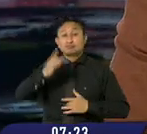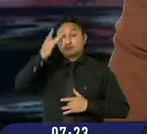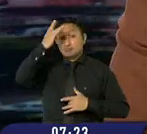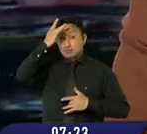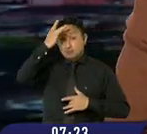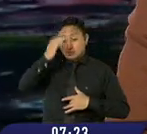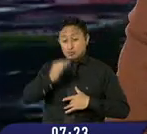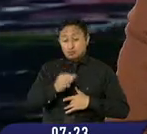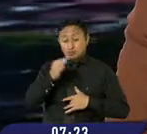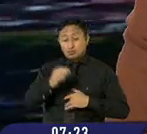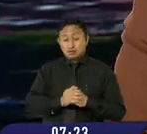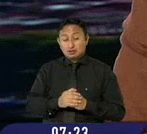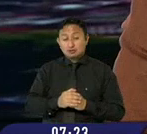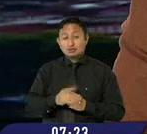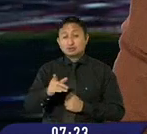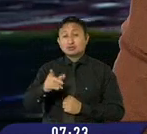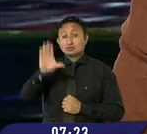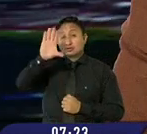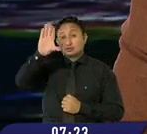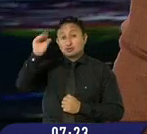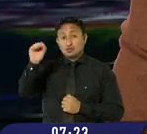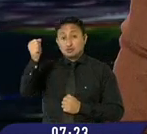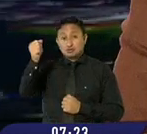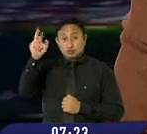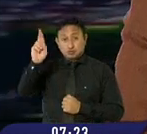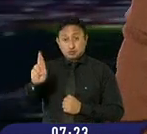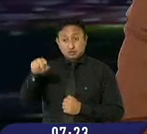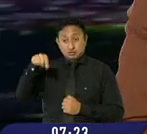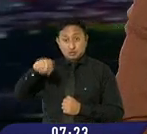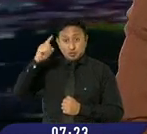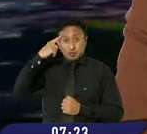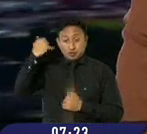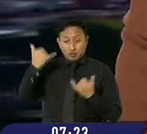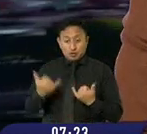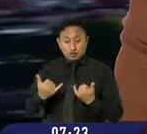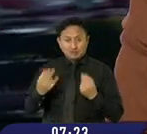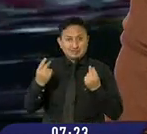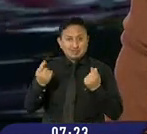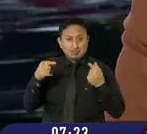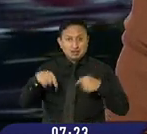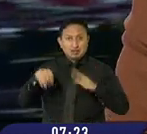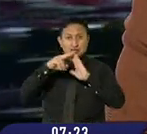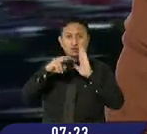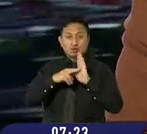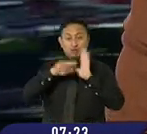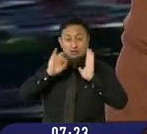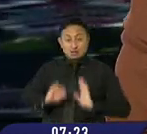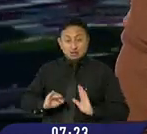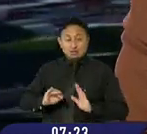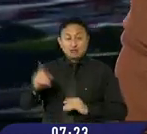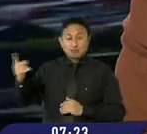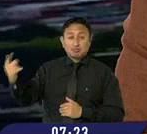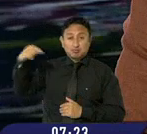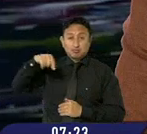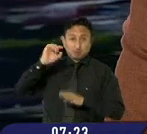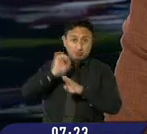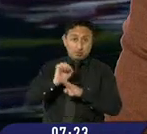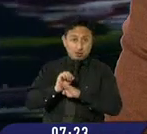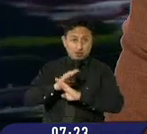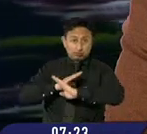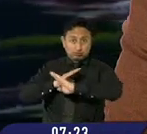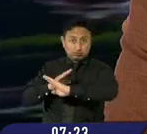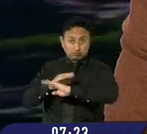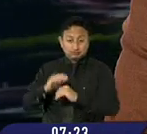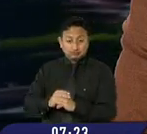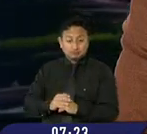Omicron en el mundo obligó al gobierno nacional también a tomar medidas para los defectos de su posible llegada al Ecuador. Sin embargo,